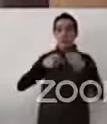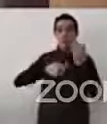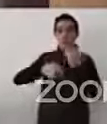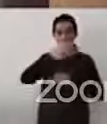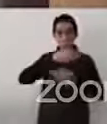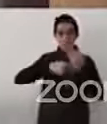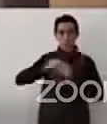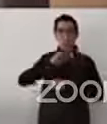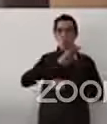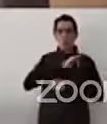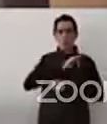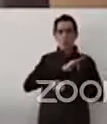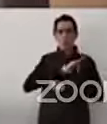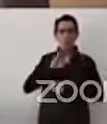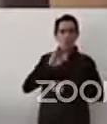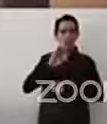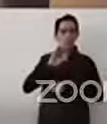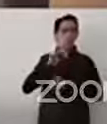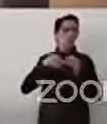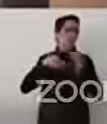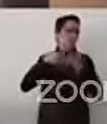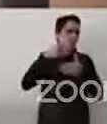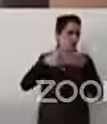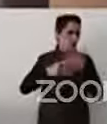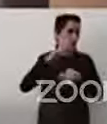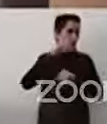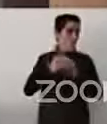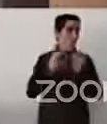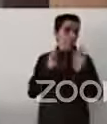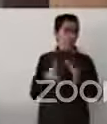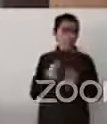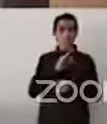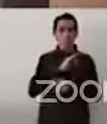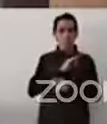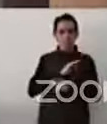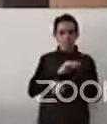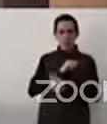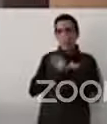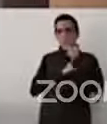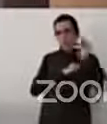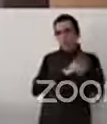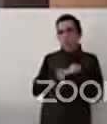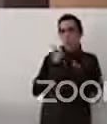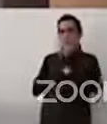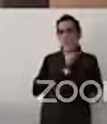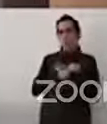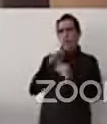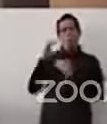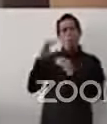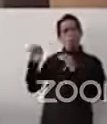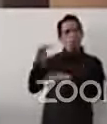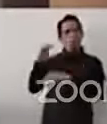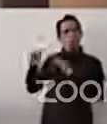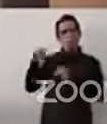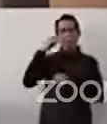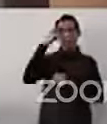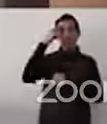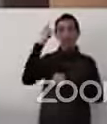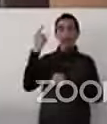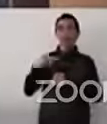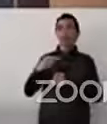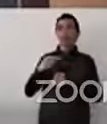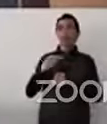pueden después plantearnos preguntas o comentarios para que intercambiemos con nuestro